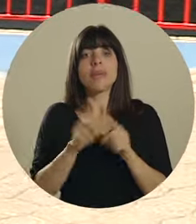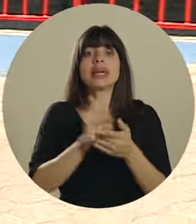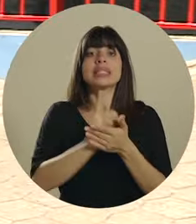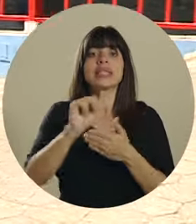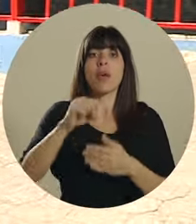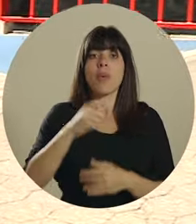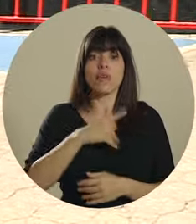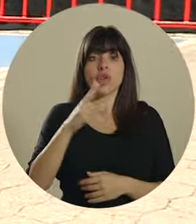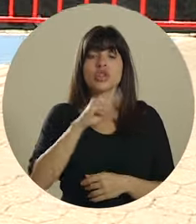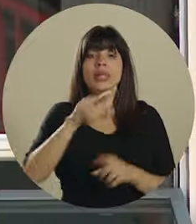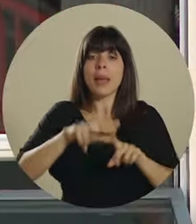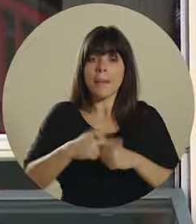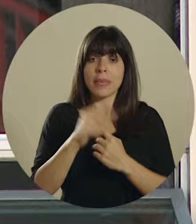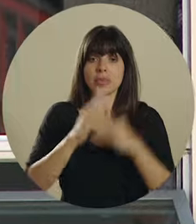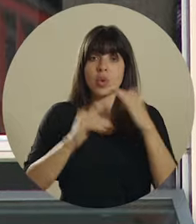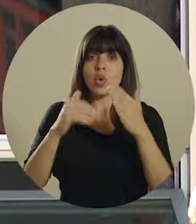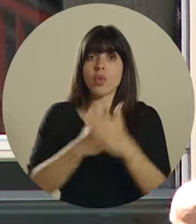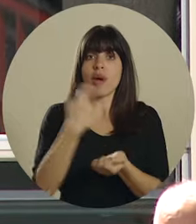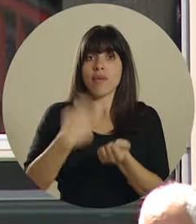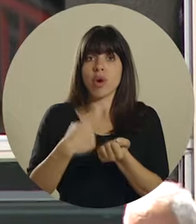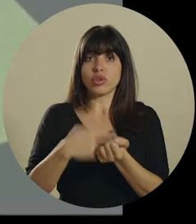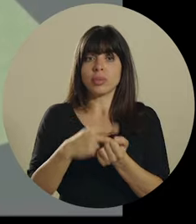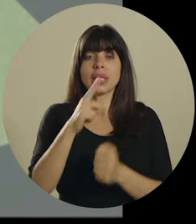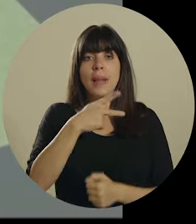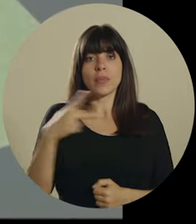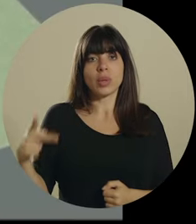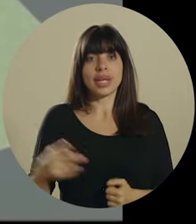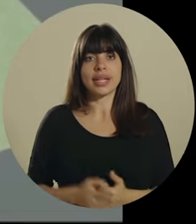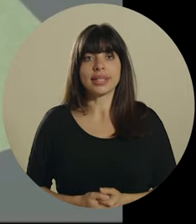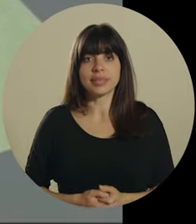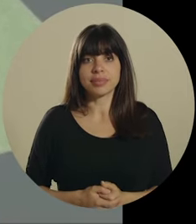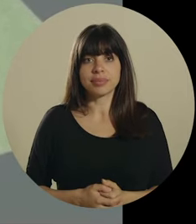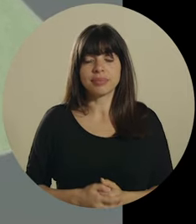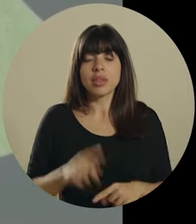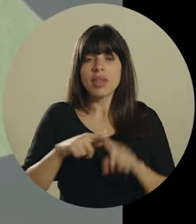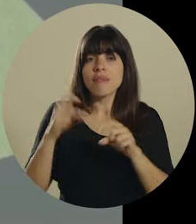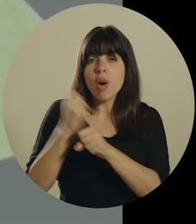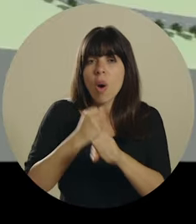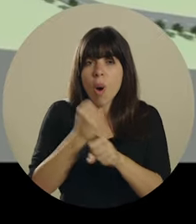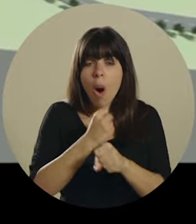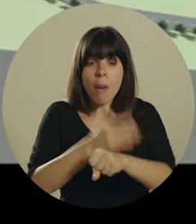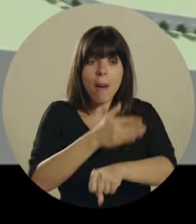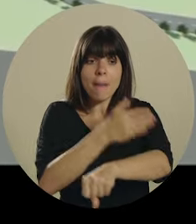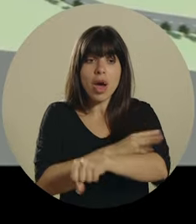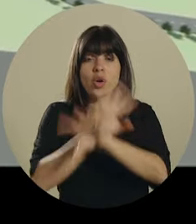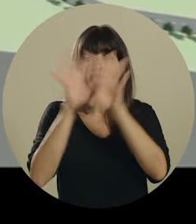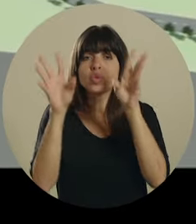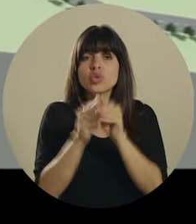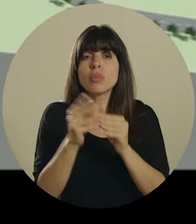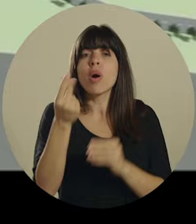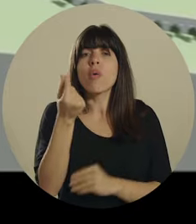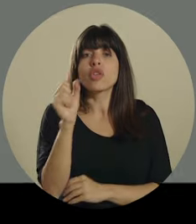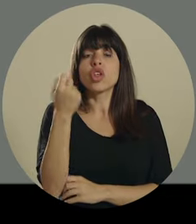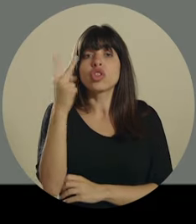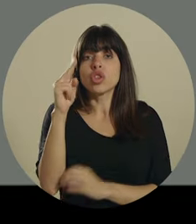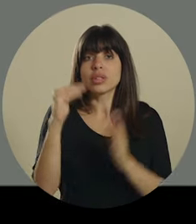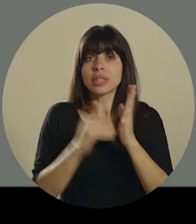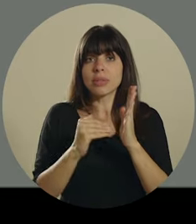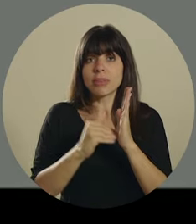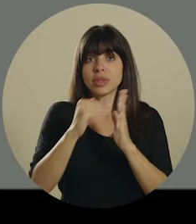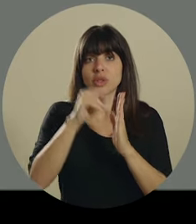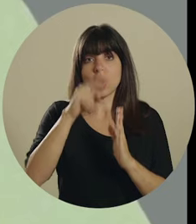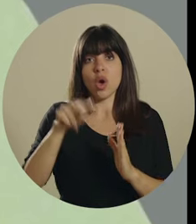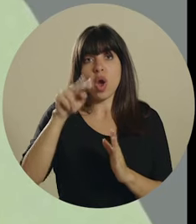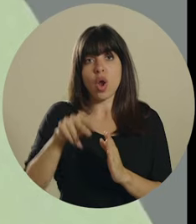Celedón, San Juan de Dios y la puesta en marcha del Hospital Monseñor Sanabria en Punta Arenas. Las obras y mejoras suman inversiones por casi 12